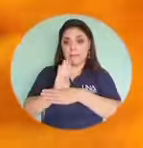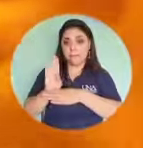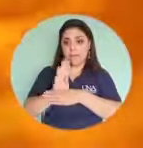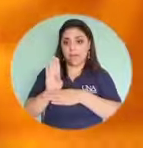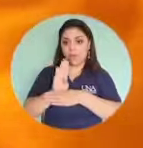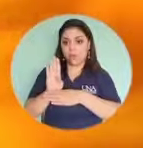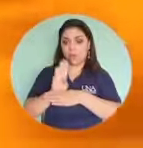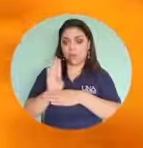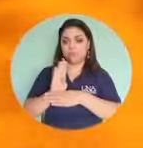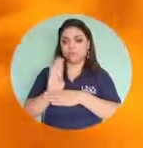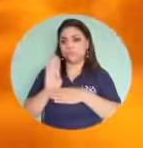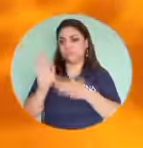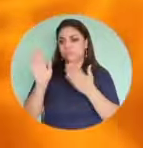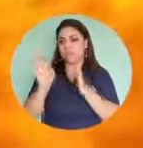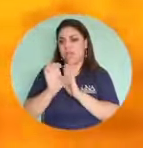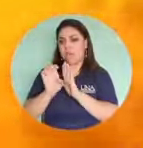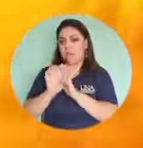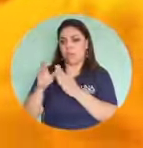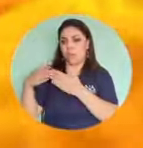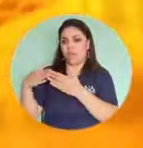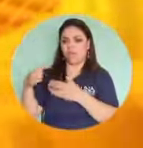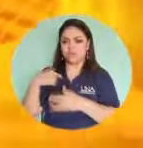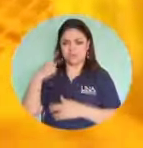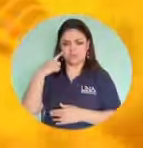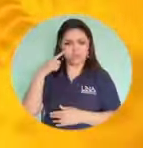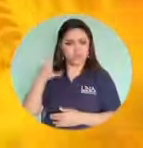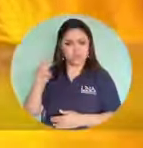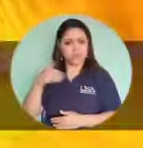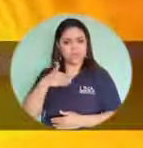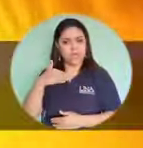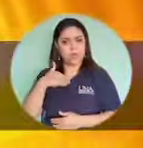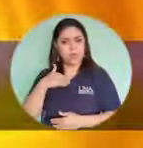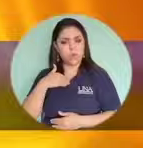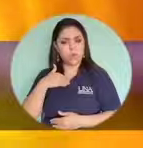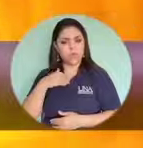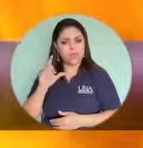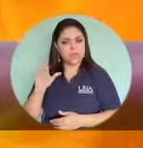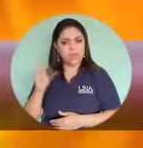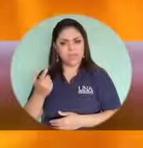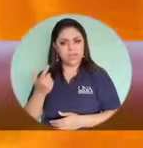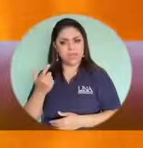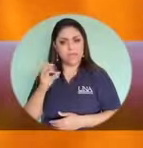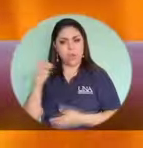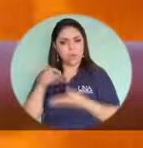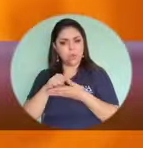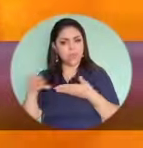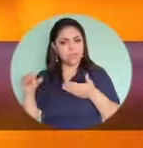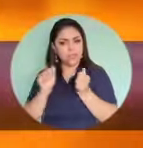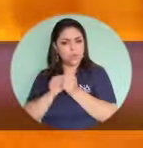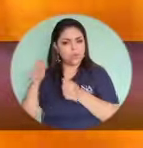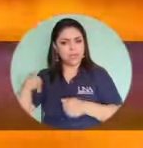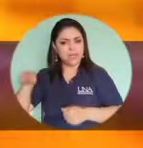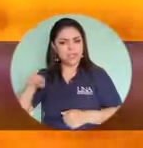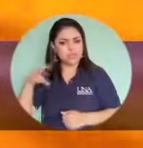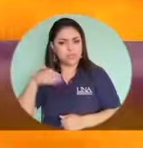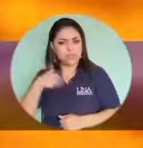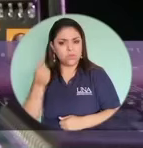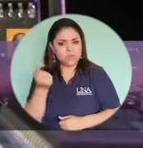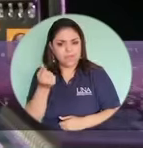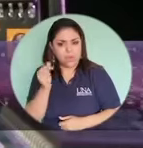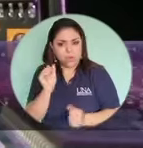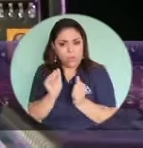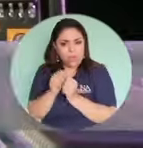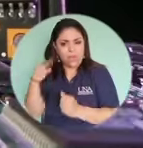banco X digo yo pero si yo no tengo cuenta con ellos ya sabemos que es una o no tengo dinero no tengo absolutamente